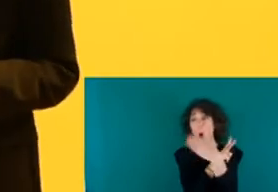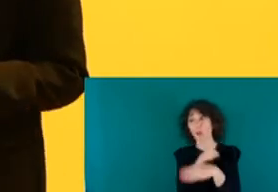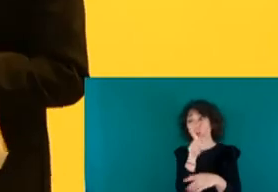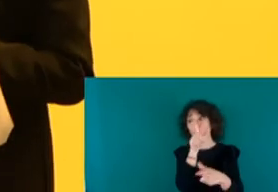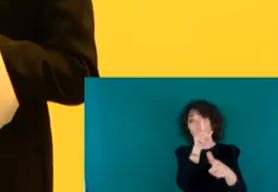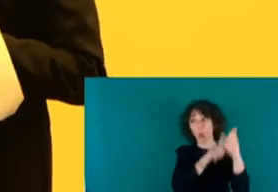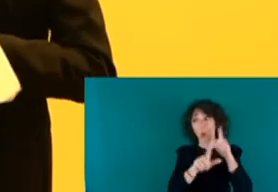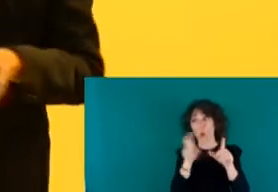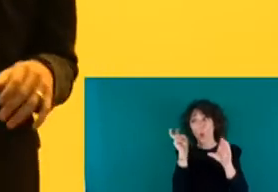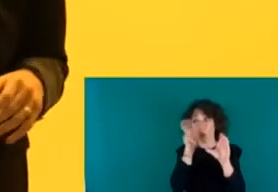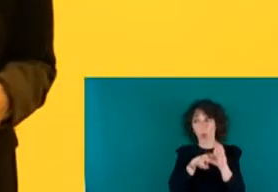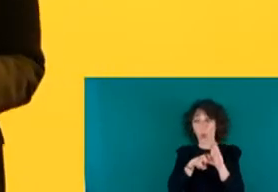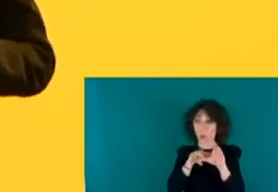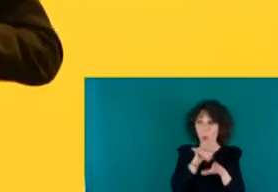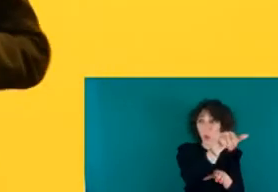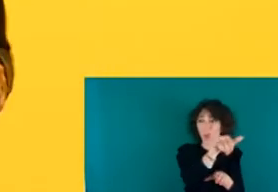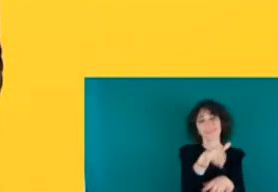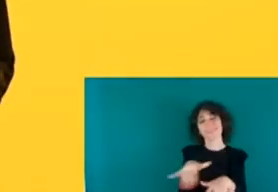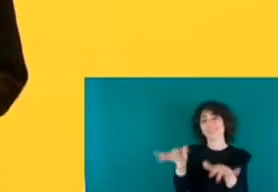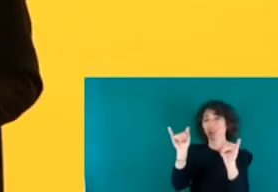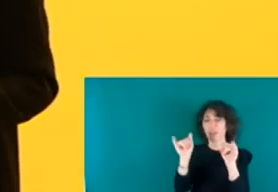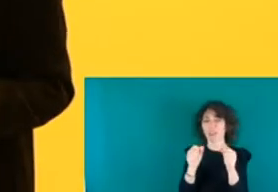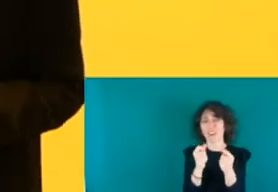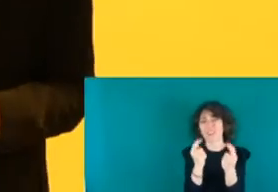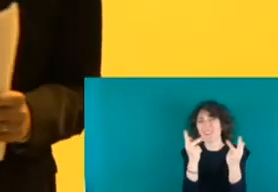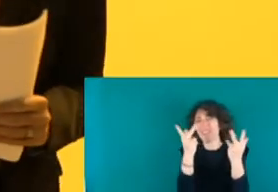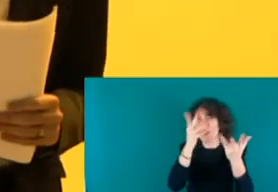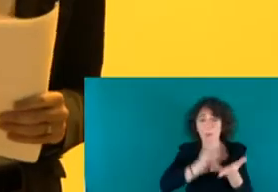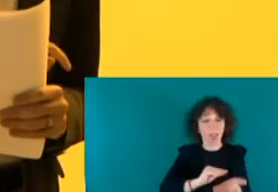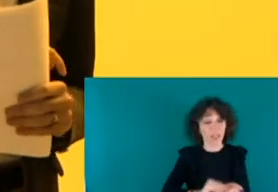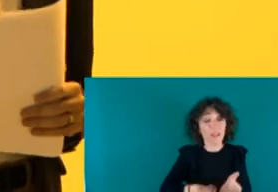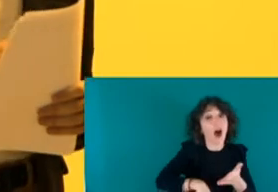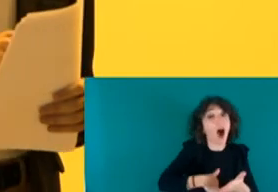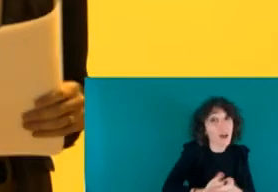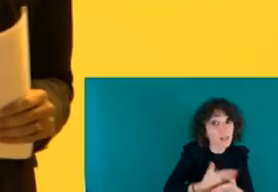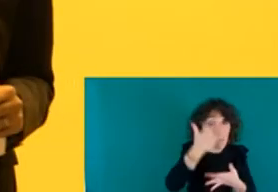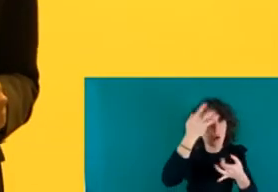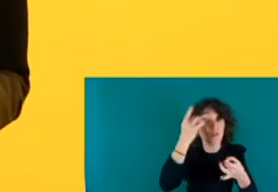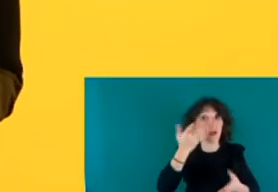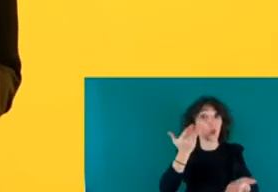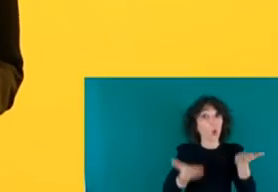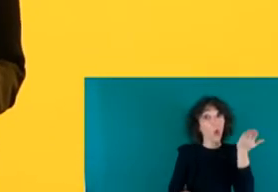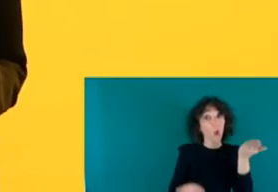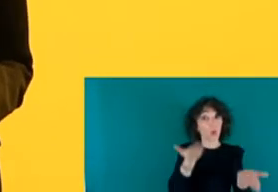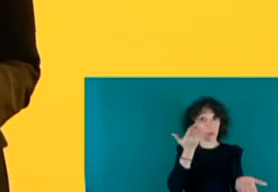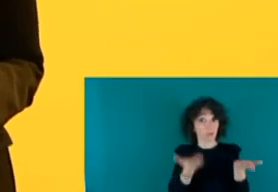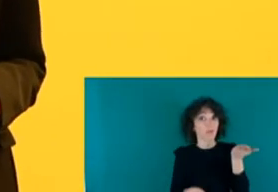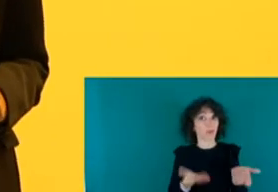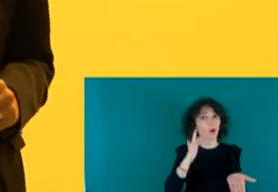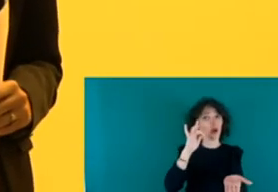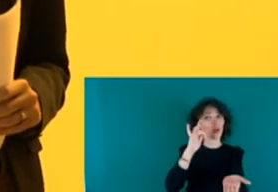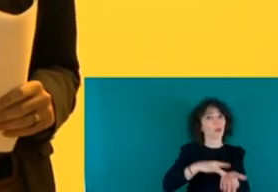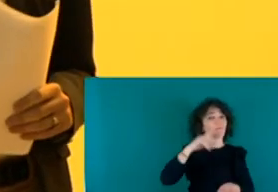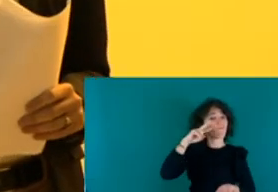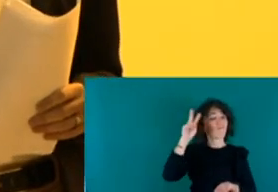Y esto ocurrió infinitas de veces, infinidad de veces, hasta que la justicia tuvo que reconocer que